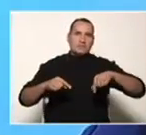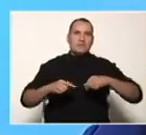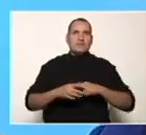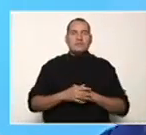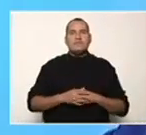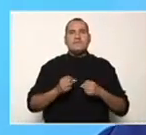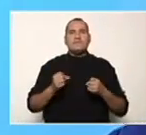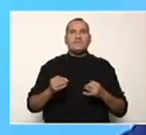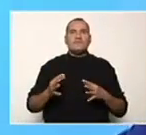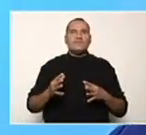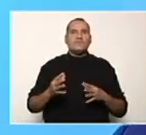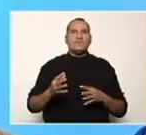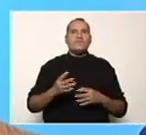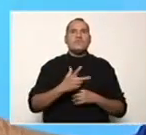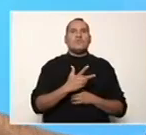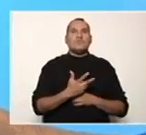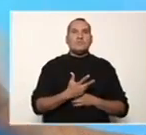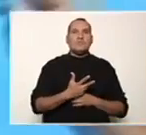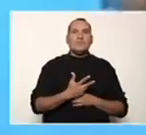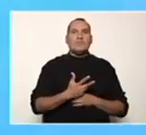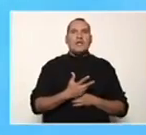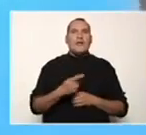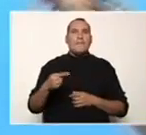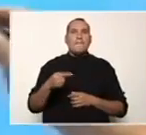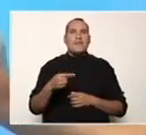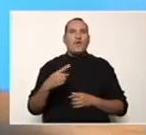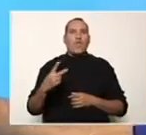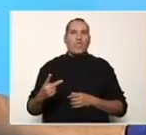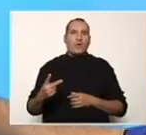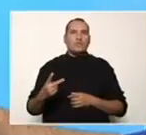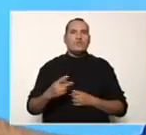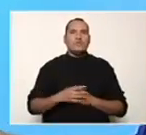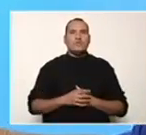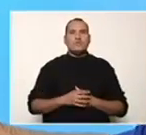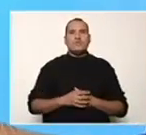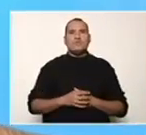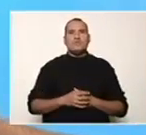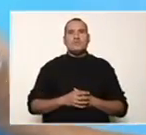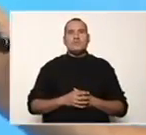números quedarían por fuera de las raíces. 3 menos 2.